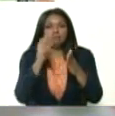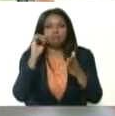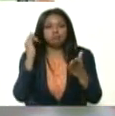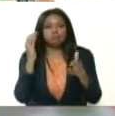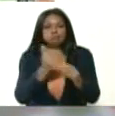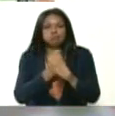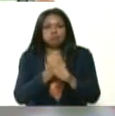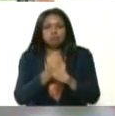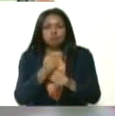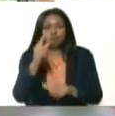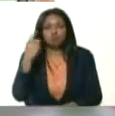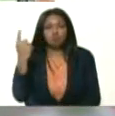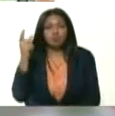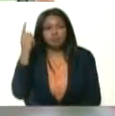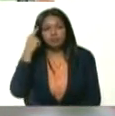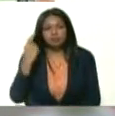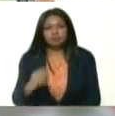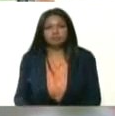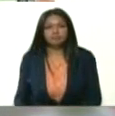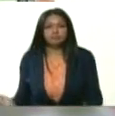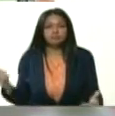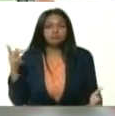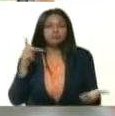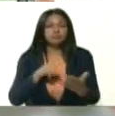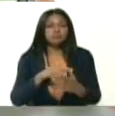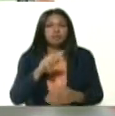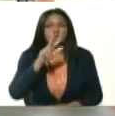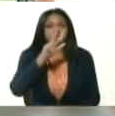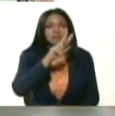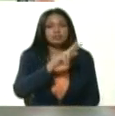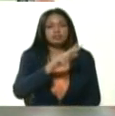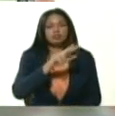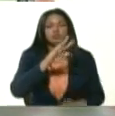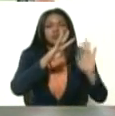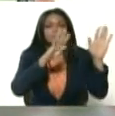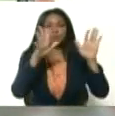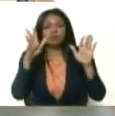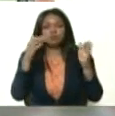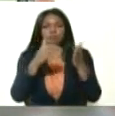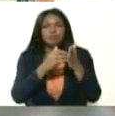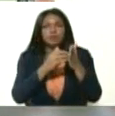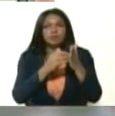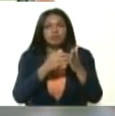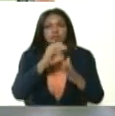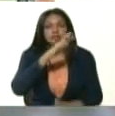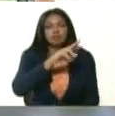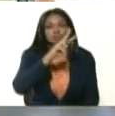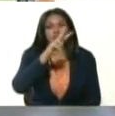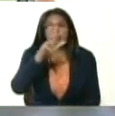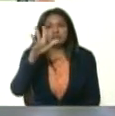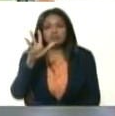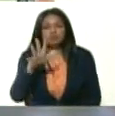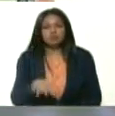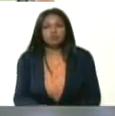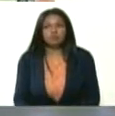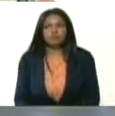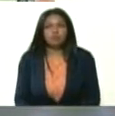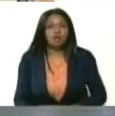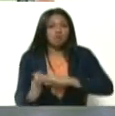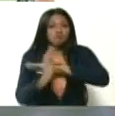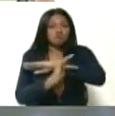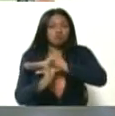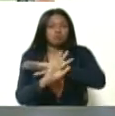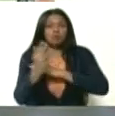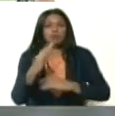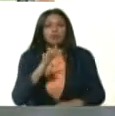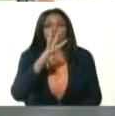para llegar a 394.535. Ya están en la frontera de los